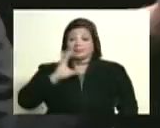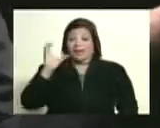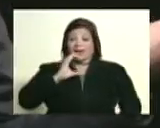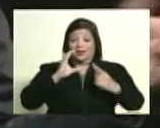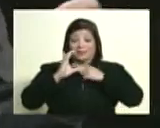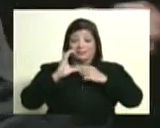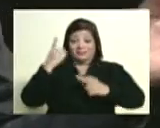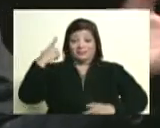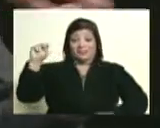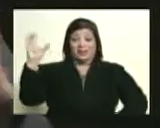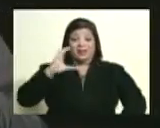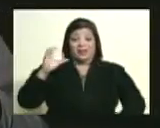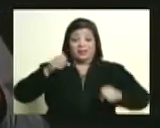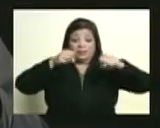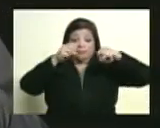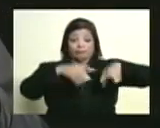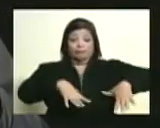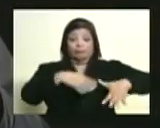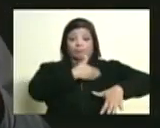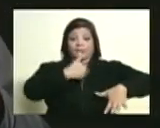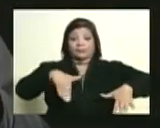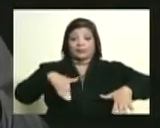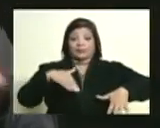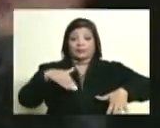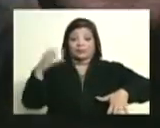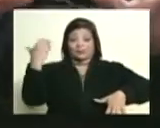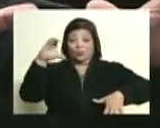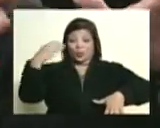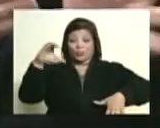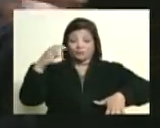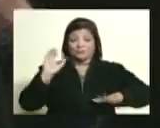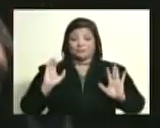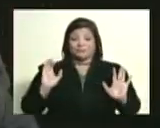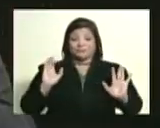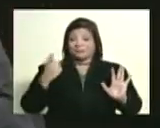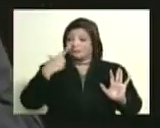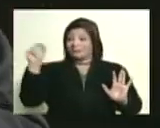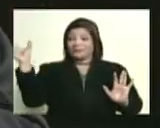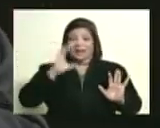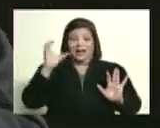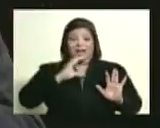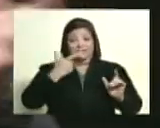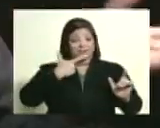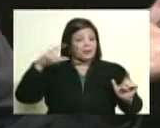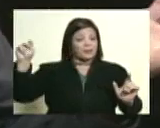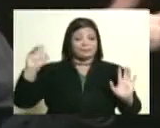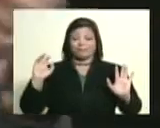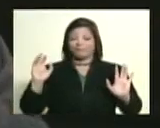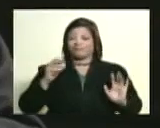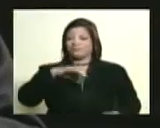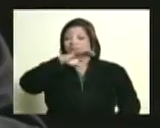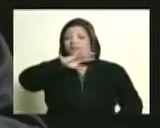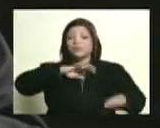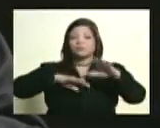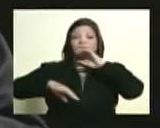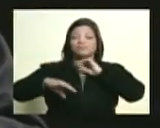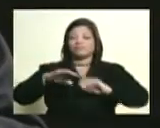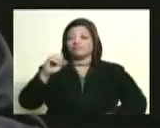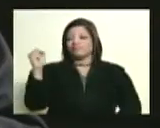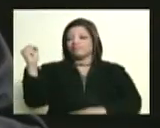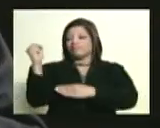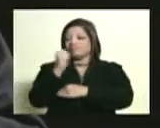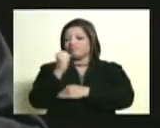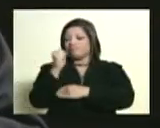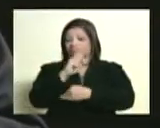dicen ya, renuncia a la presidencia de Colombia, prefiere retirarse, está decepcionado, su última